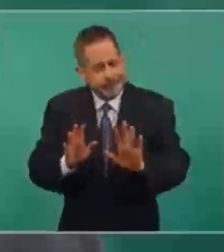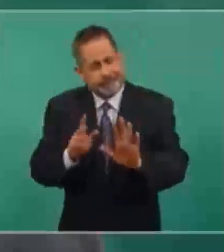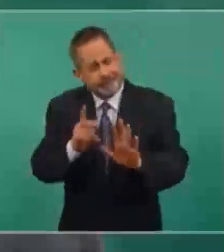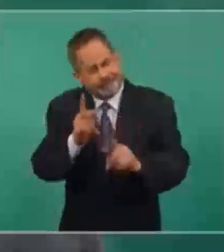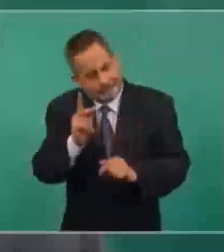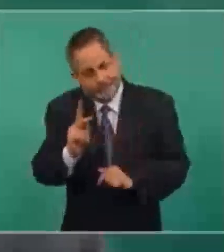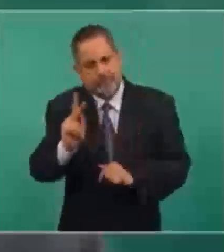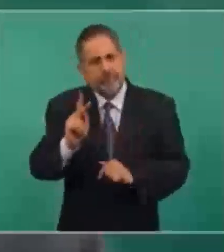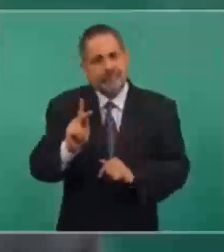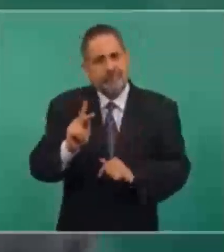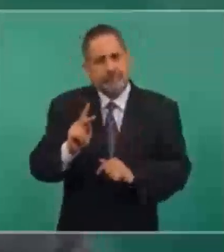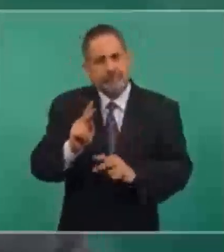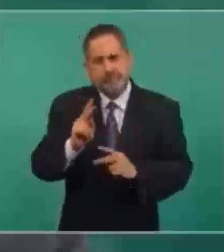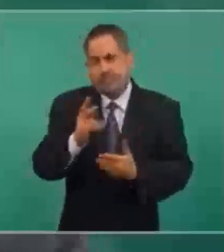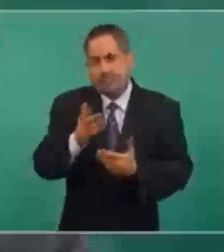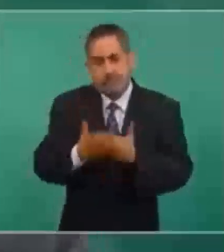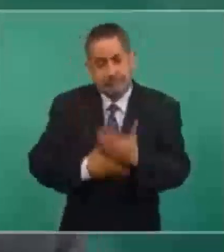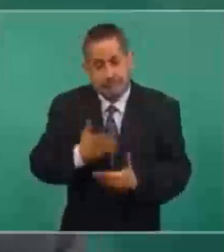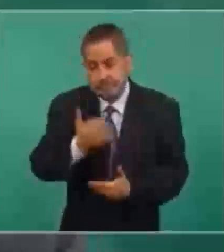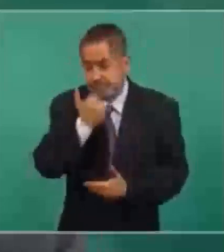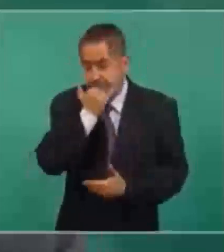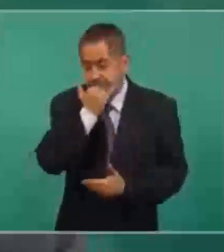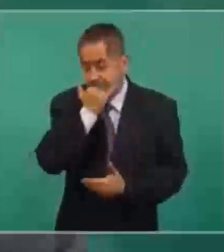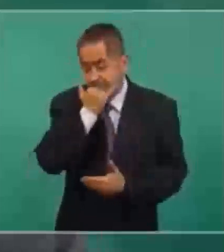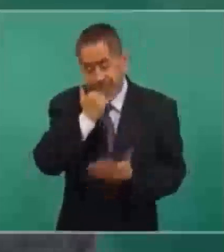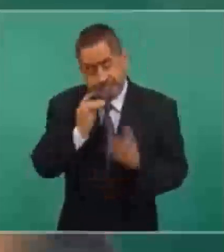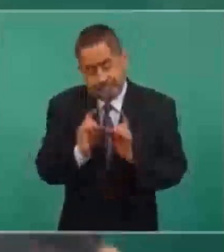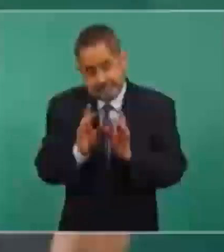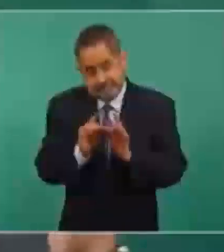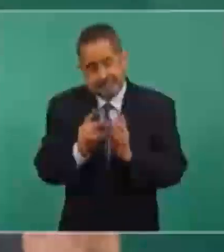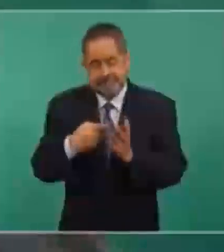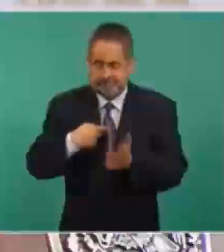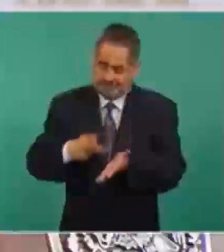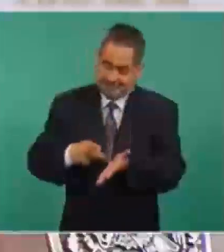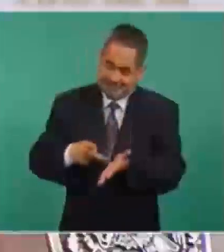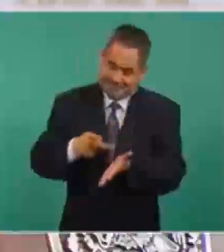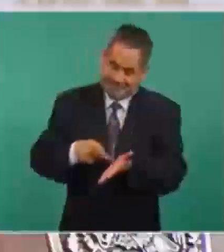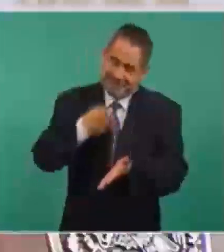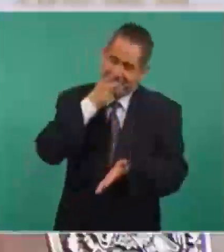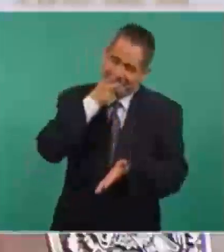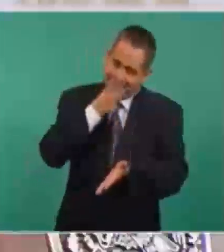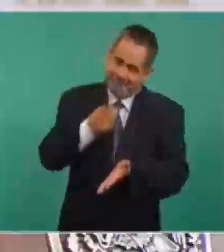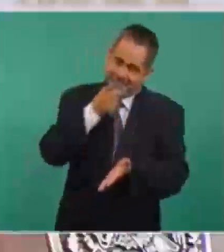Pero ofrezco disculpas, lo voy a seguir diciendo.